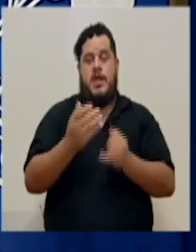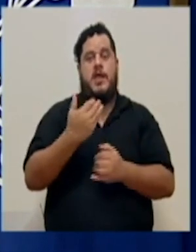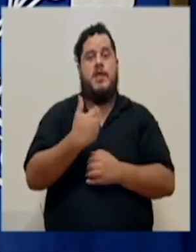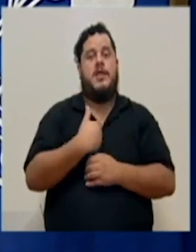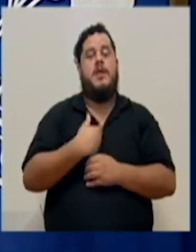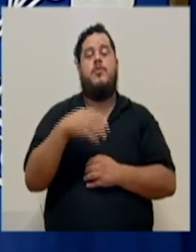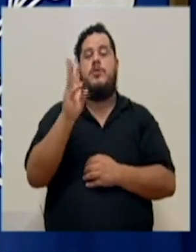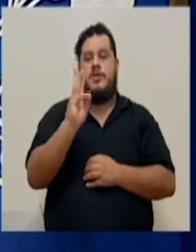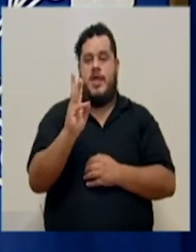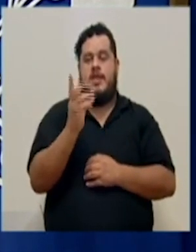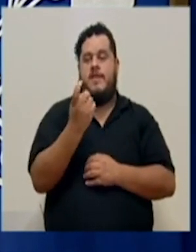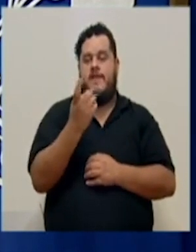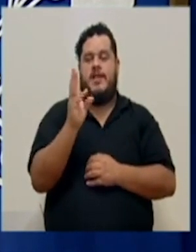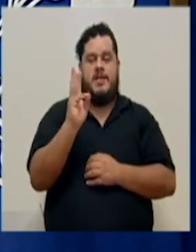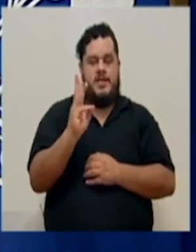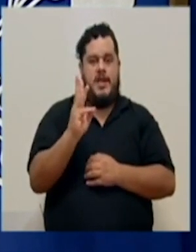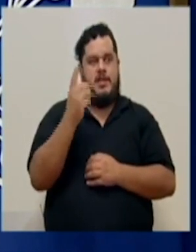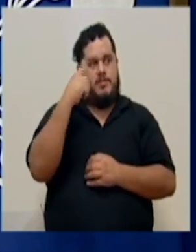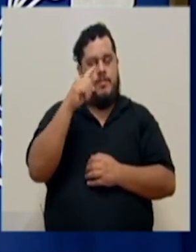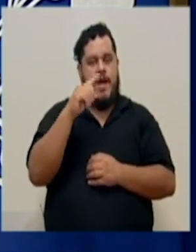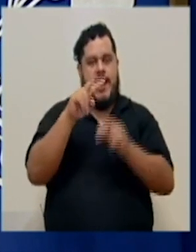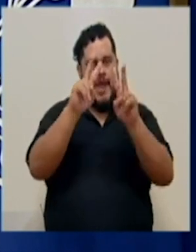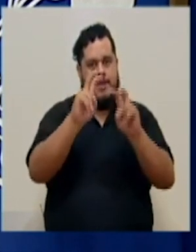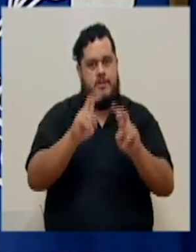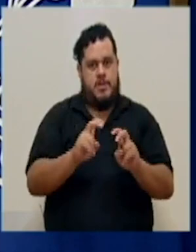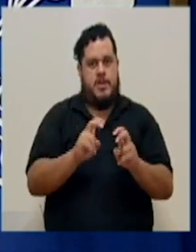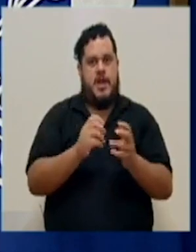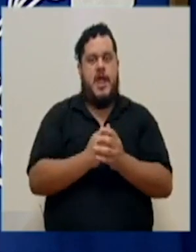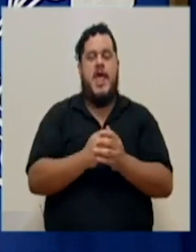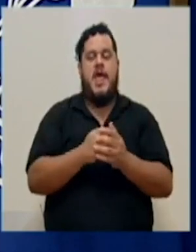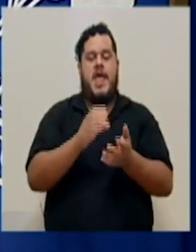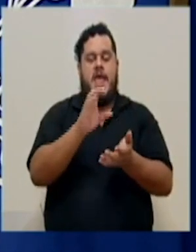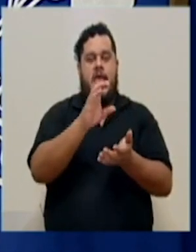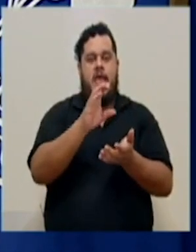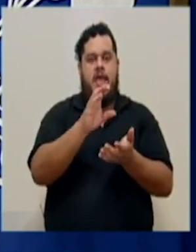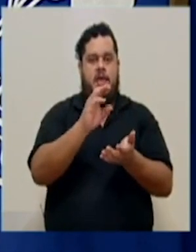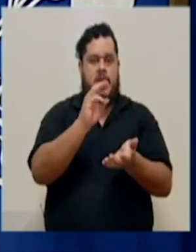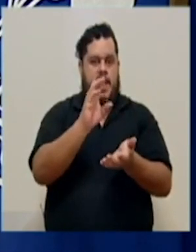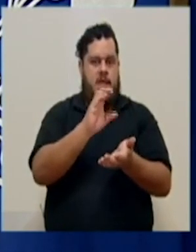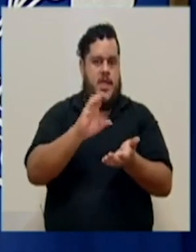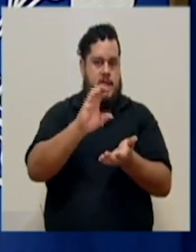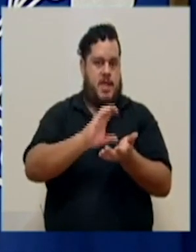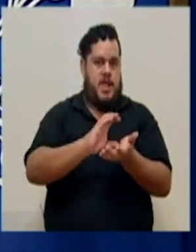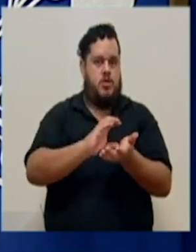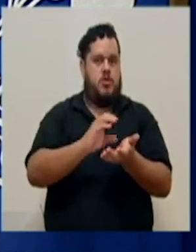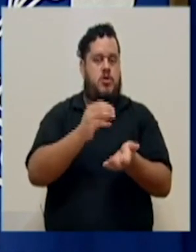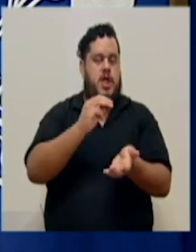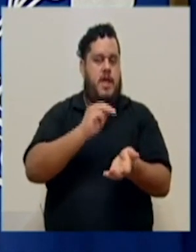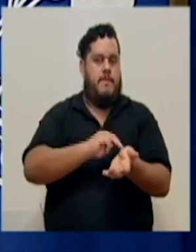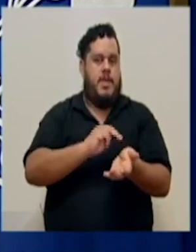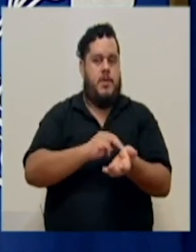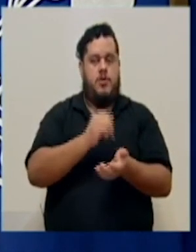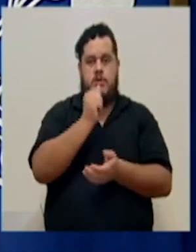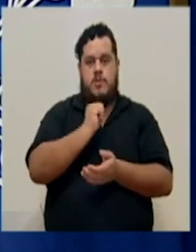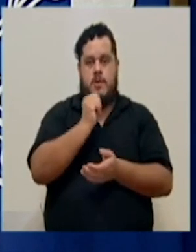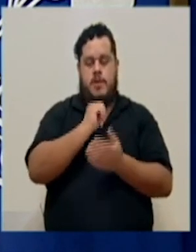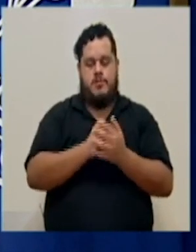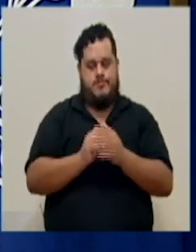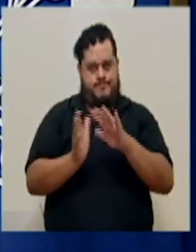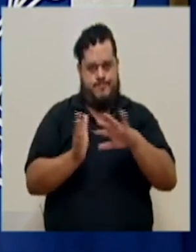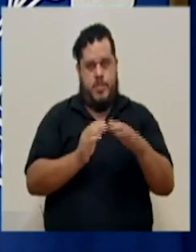de valoración con patología forense y centros médicos privados. Otros hallazgos que han permitido